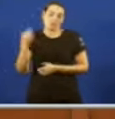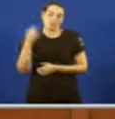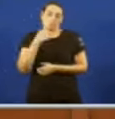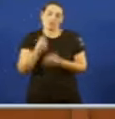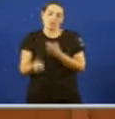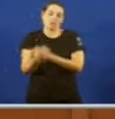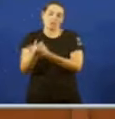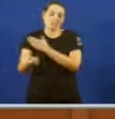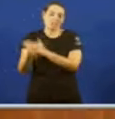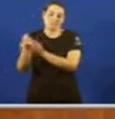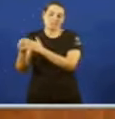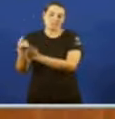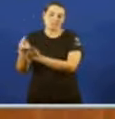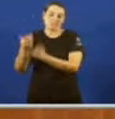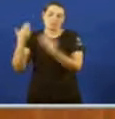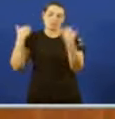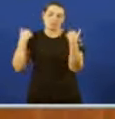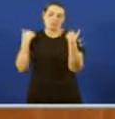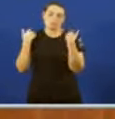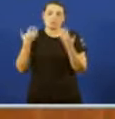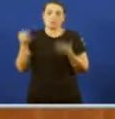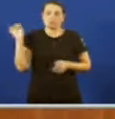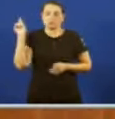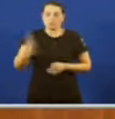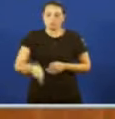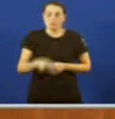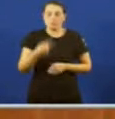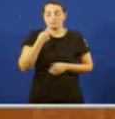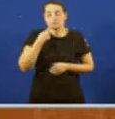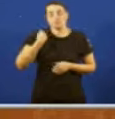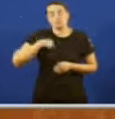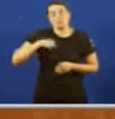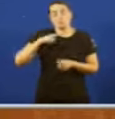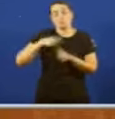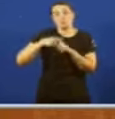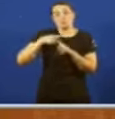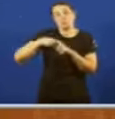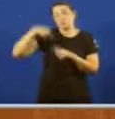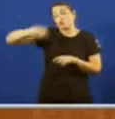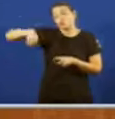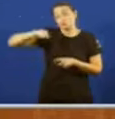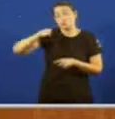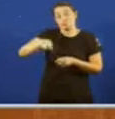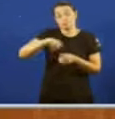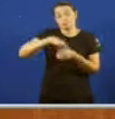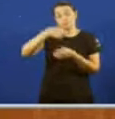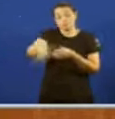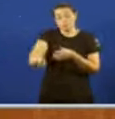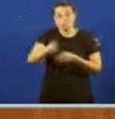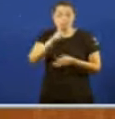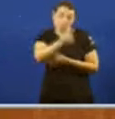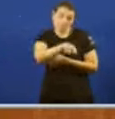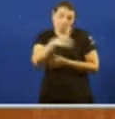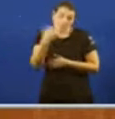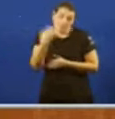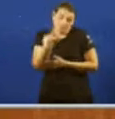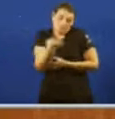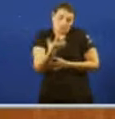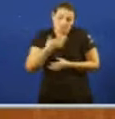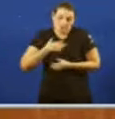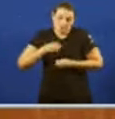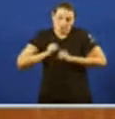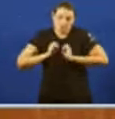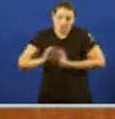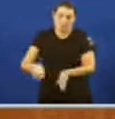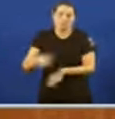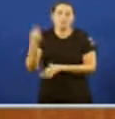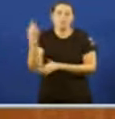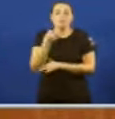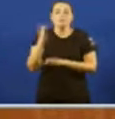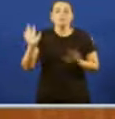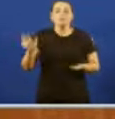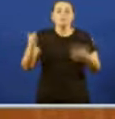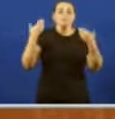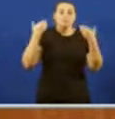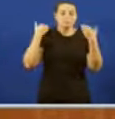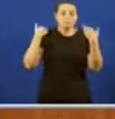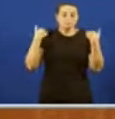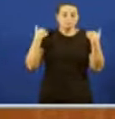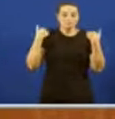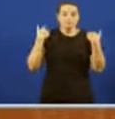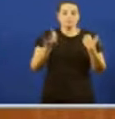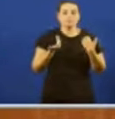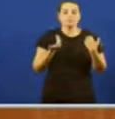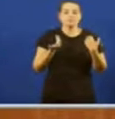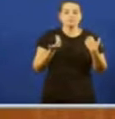E por respondendo dele o vicepresidente da Xunta Evidentemente máximo responsable do dispositivo Pero a incompetencia non acabou aquí, non